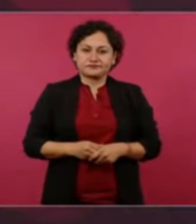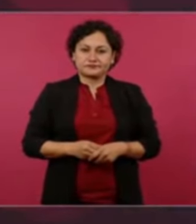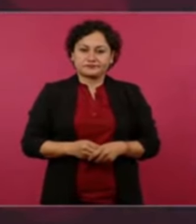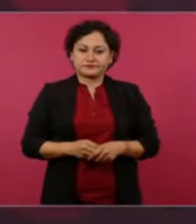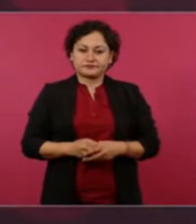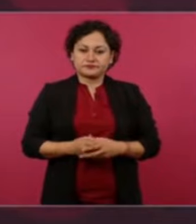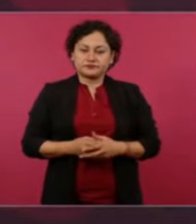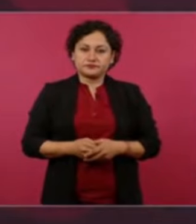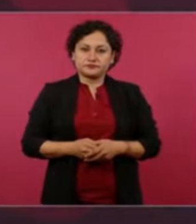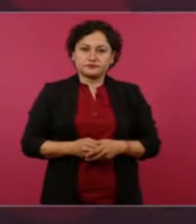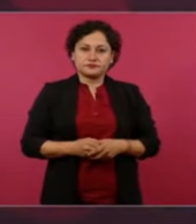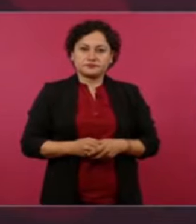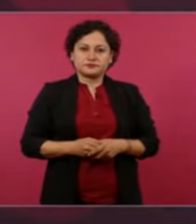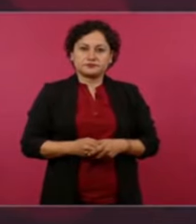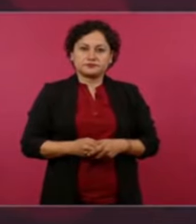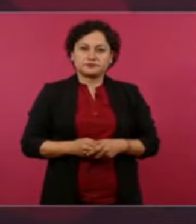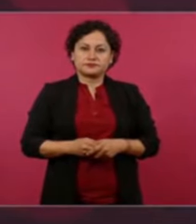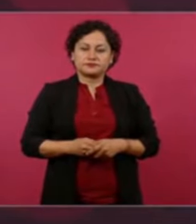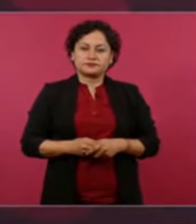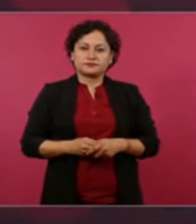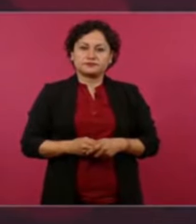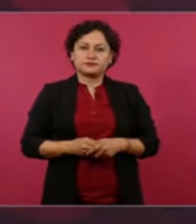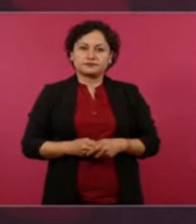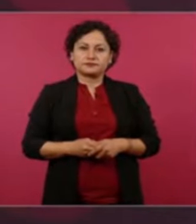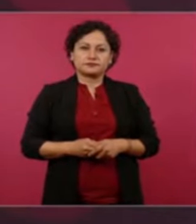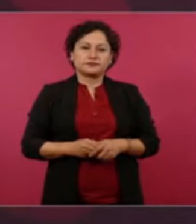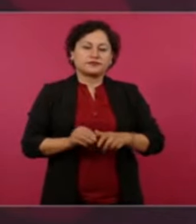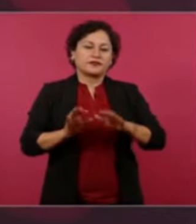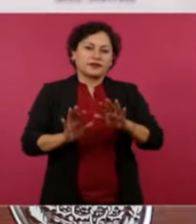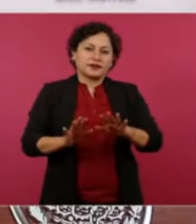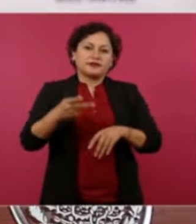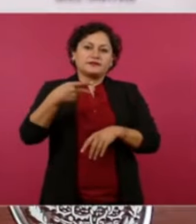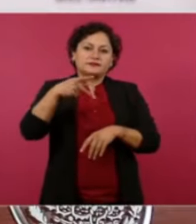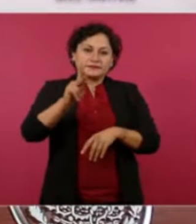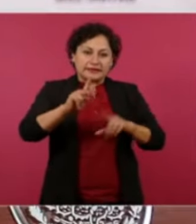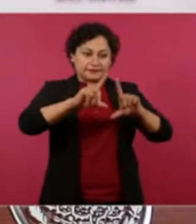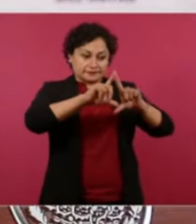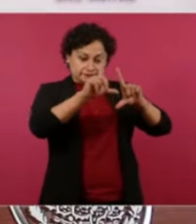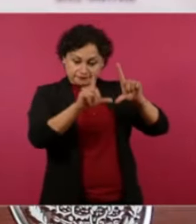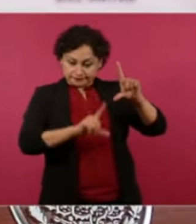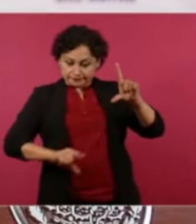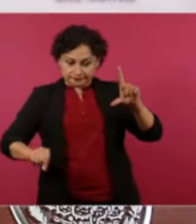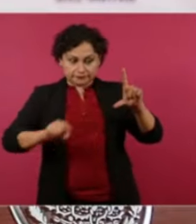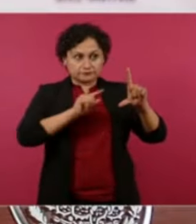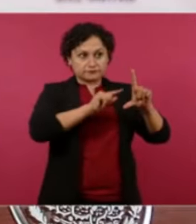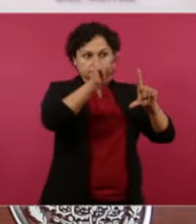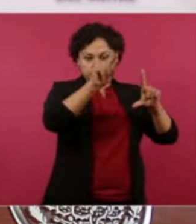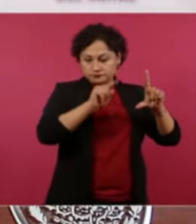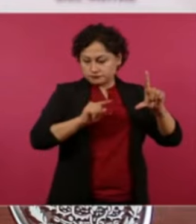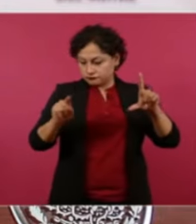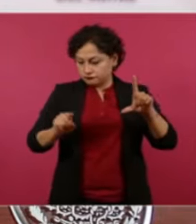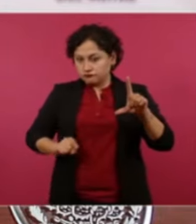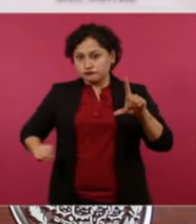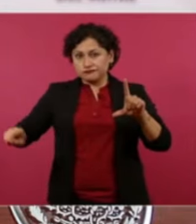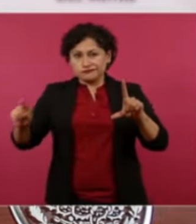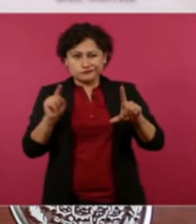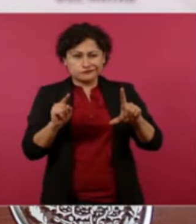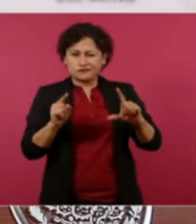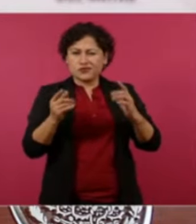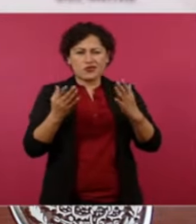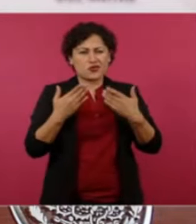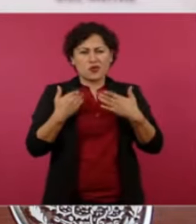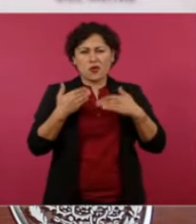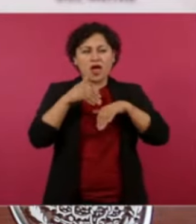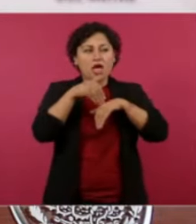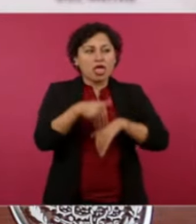pero en ninguna en ninguna región de México en ninguna región no no